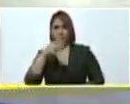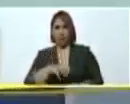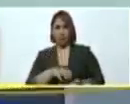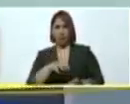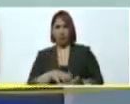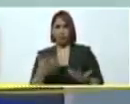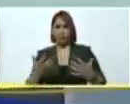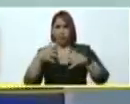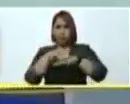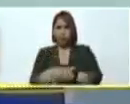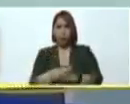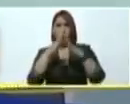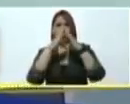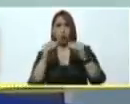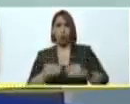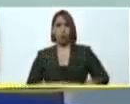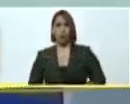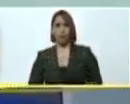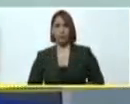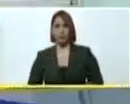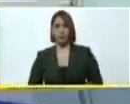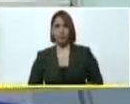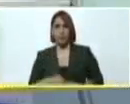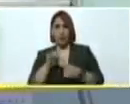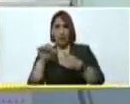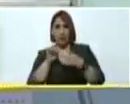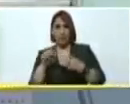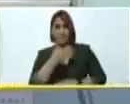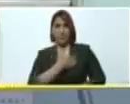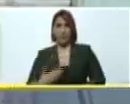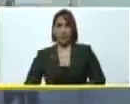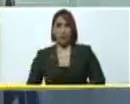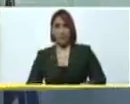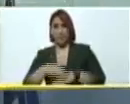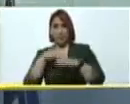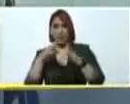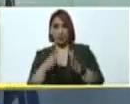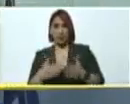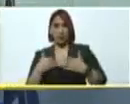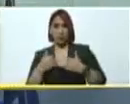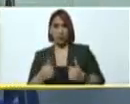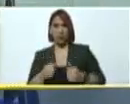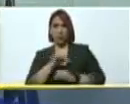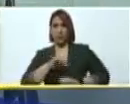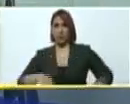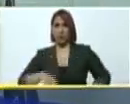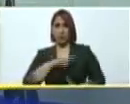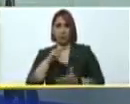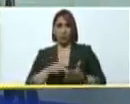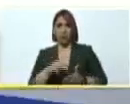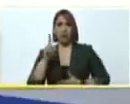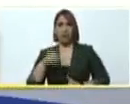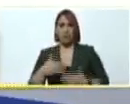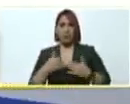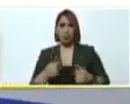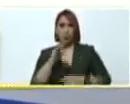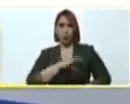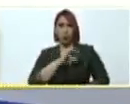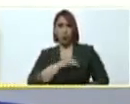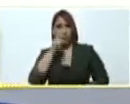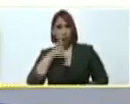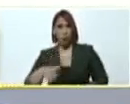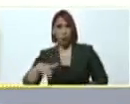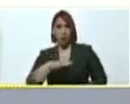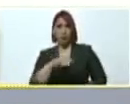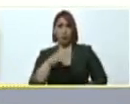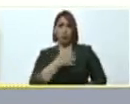integración de todos Secretaría de la Presidencia, Ministerio de Salud, Fuerza Armada Nacional, Seguro Social, Pueblo Soberano